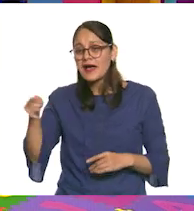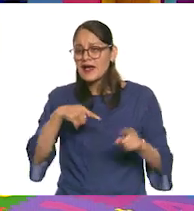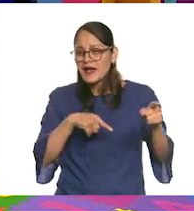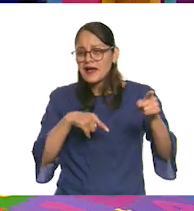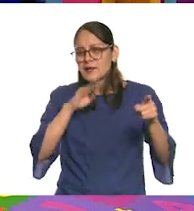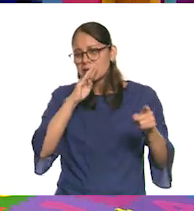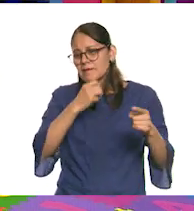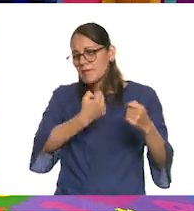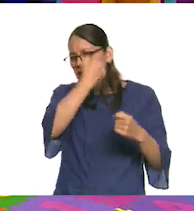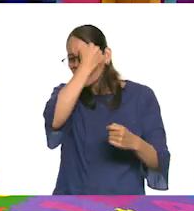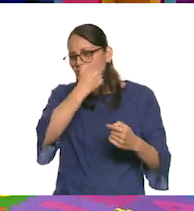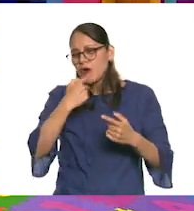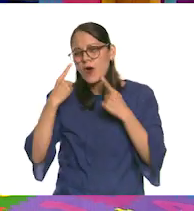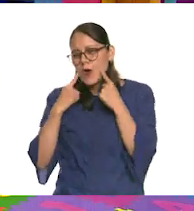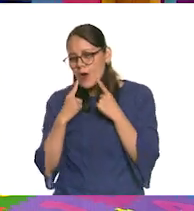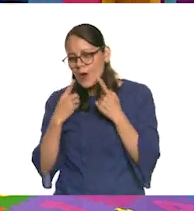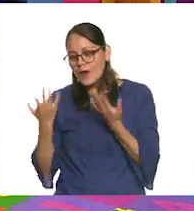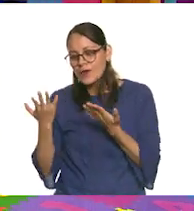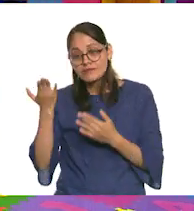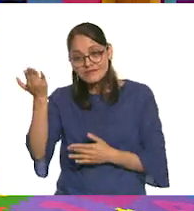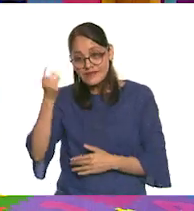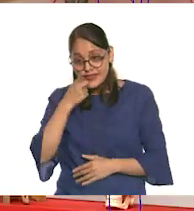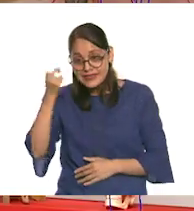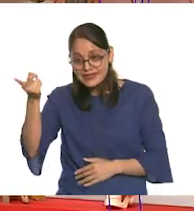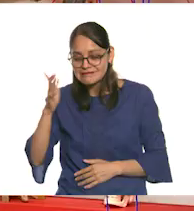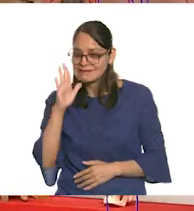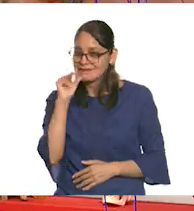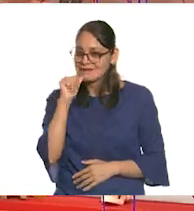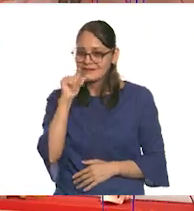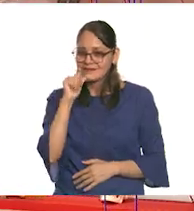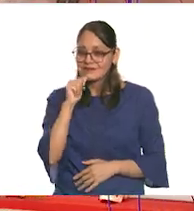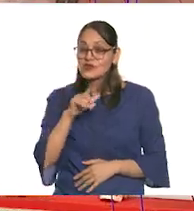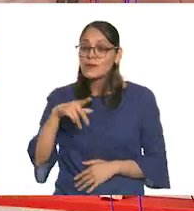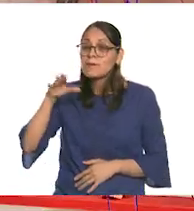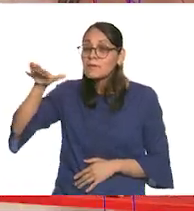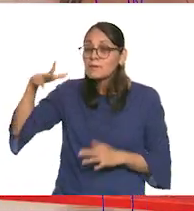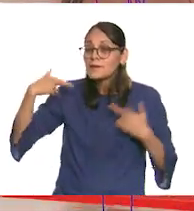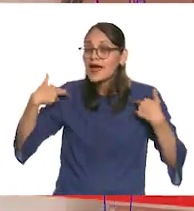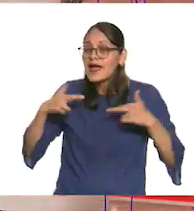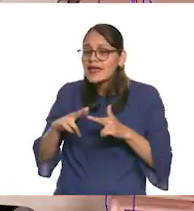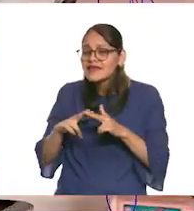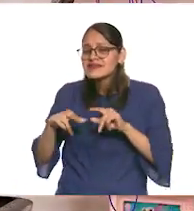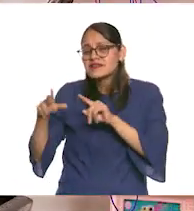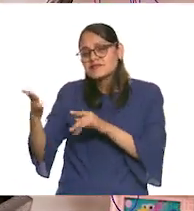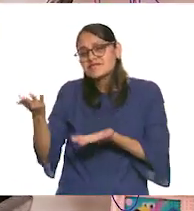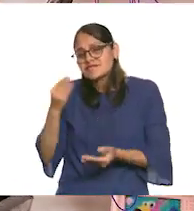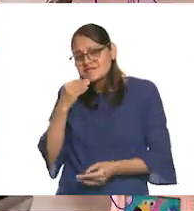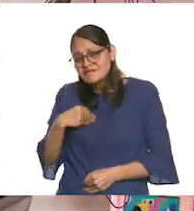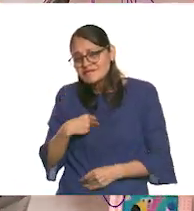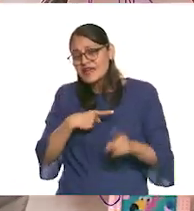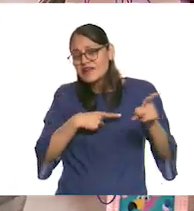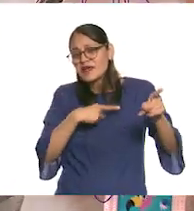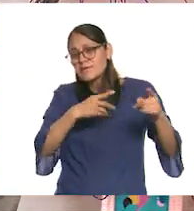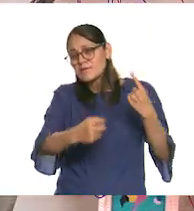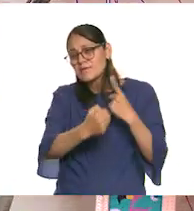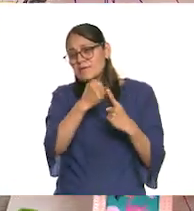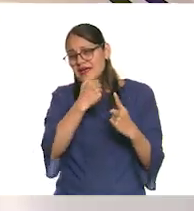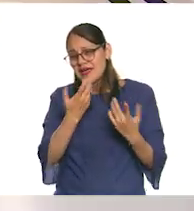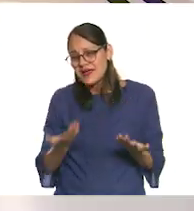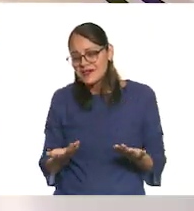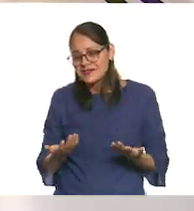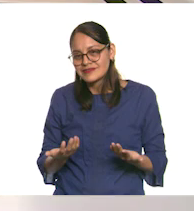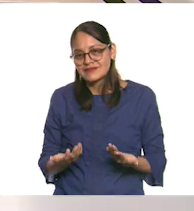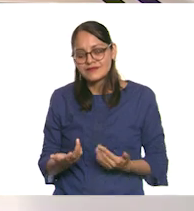mamá, me pegaron! Sí, sí, sí, sí. Tenías que decirle, maestra Pati, me pegaron. maestra Pati, ¿qué creen que pasó allá? Me pegaron.